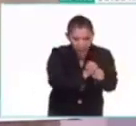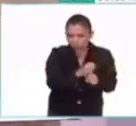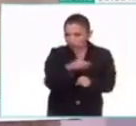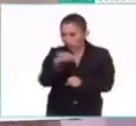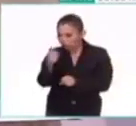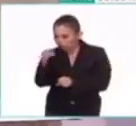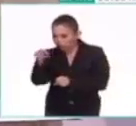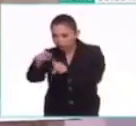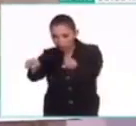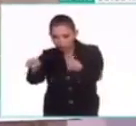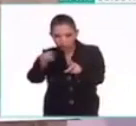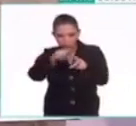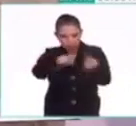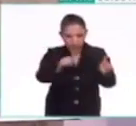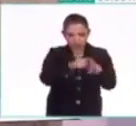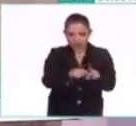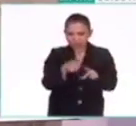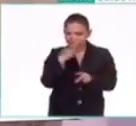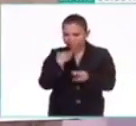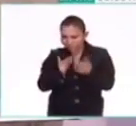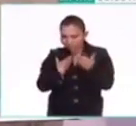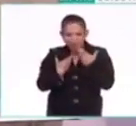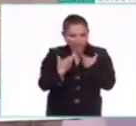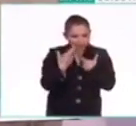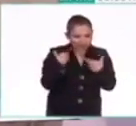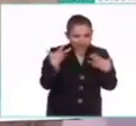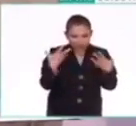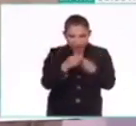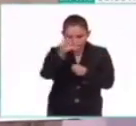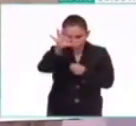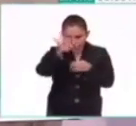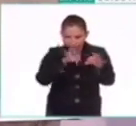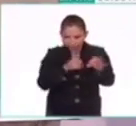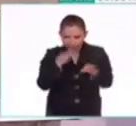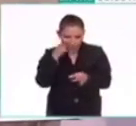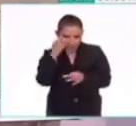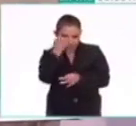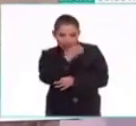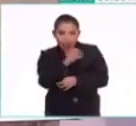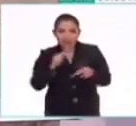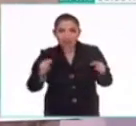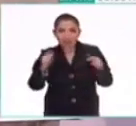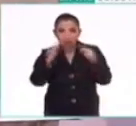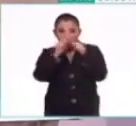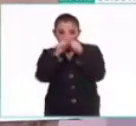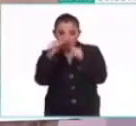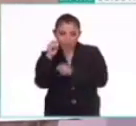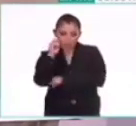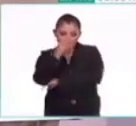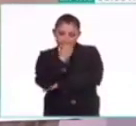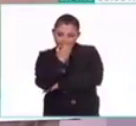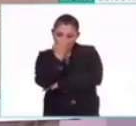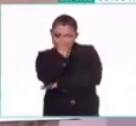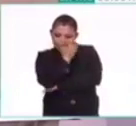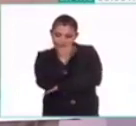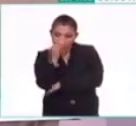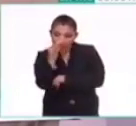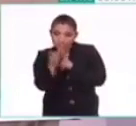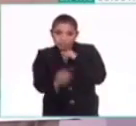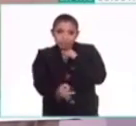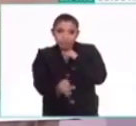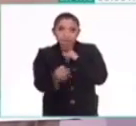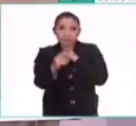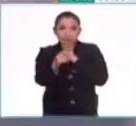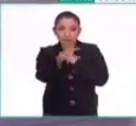así le dieron varias, varias razones. Y junta a los principales Sahagún en Tlatelolco. Y al final de cuentas,